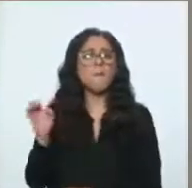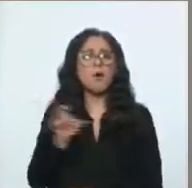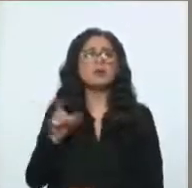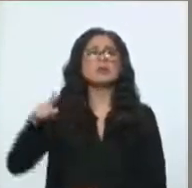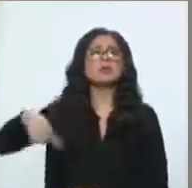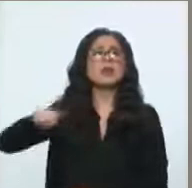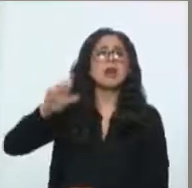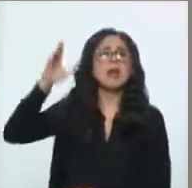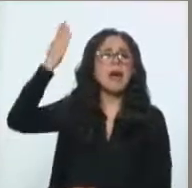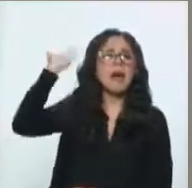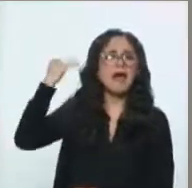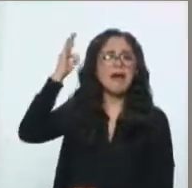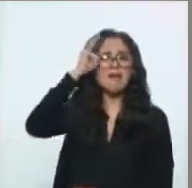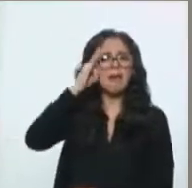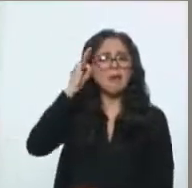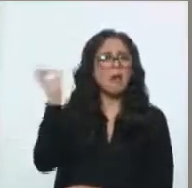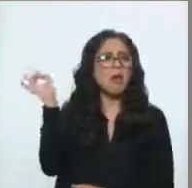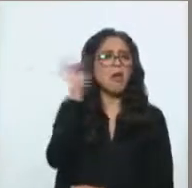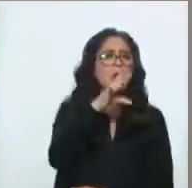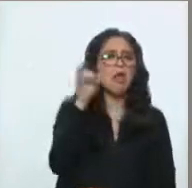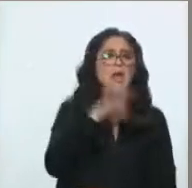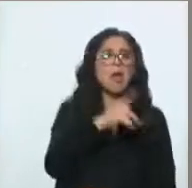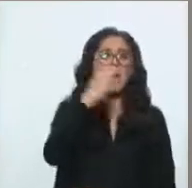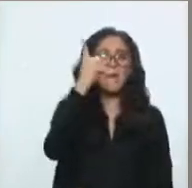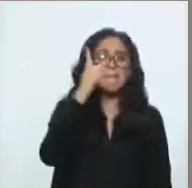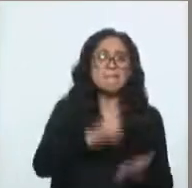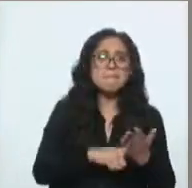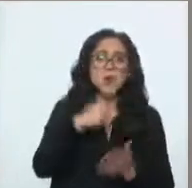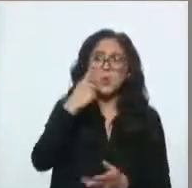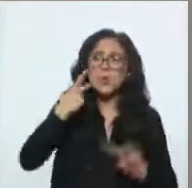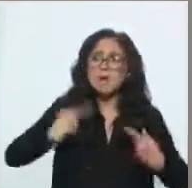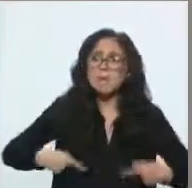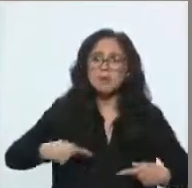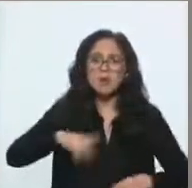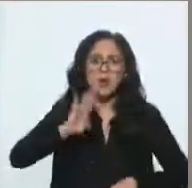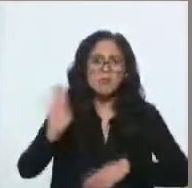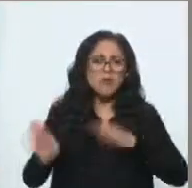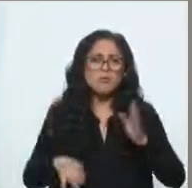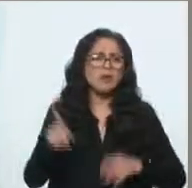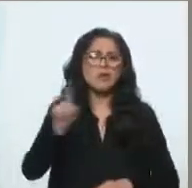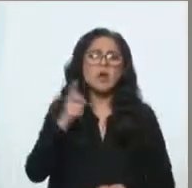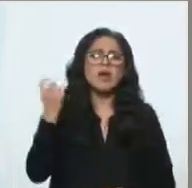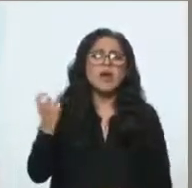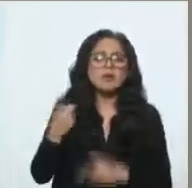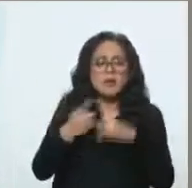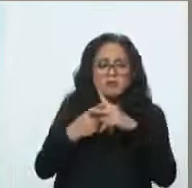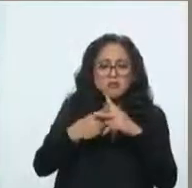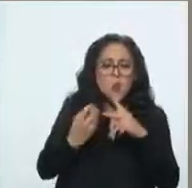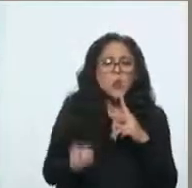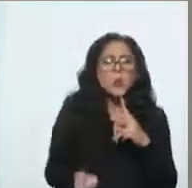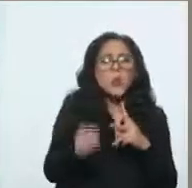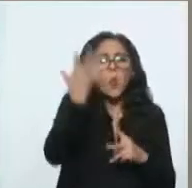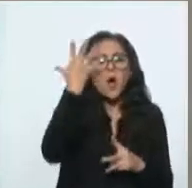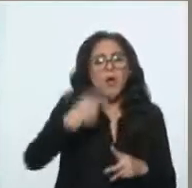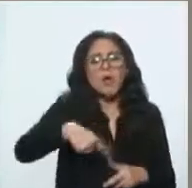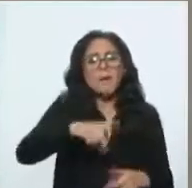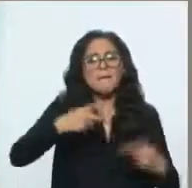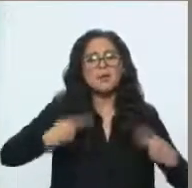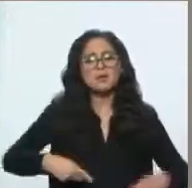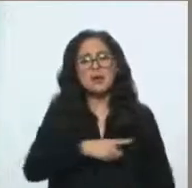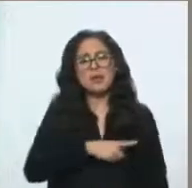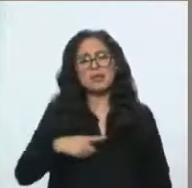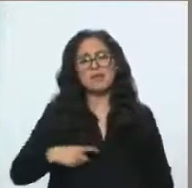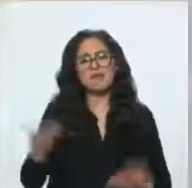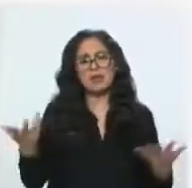para hacer creer que había mil personas fallecidas en un solo día, cuando simplemente fue un ajuste de las cuentas, de estadísticas que se tienen que hacer, ¿no?